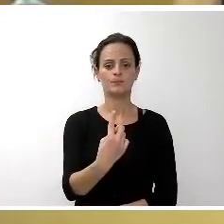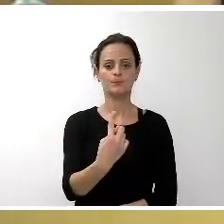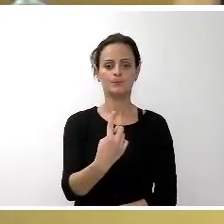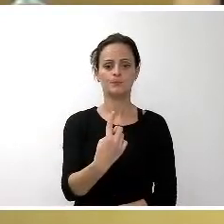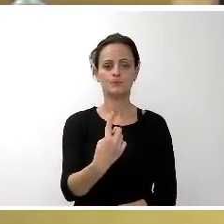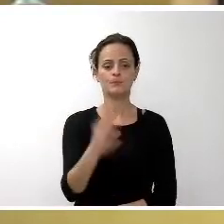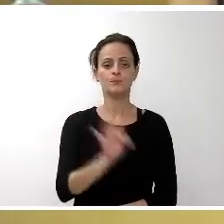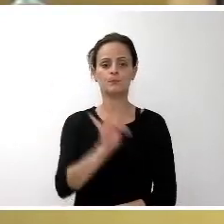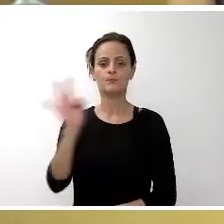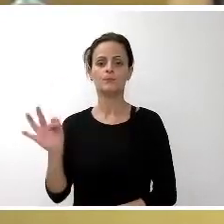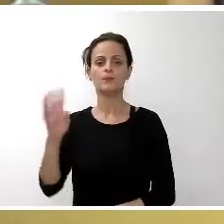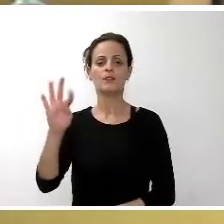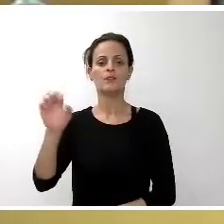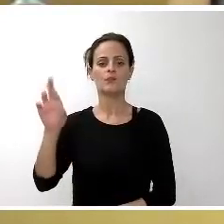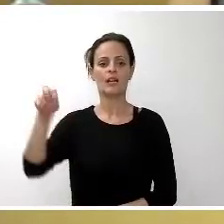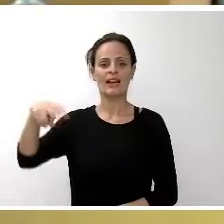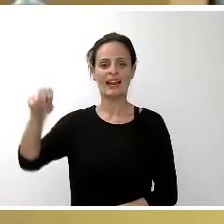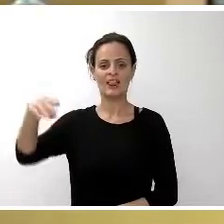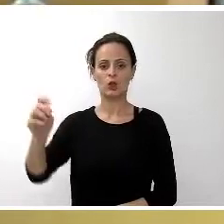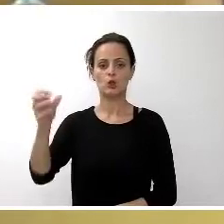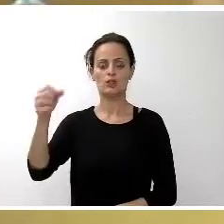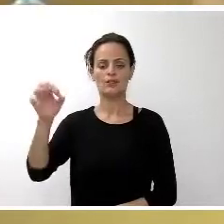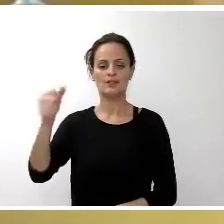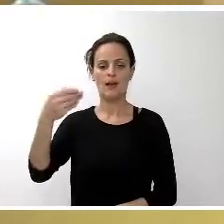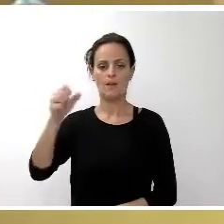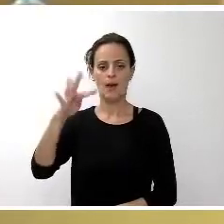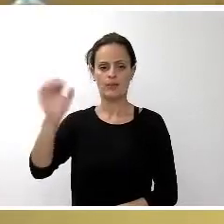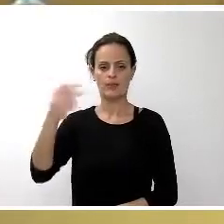palabra don Fernando Zabaté, portavoz del Grupo Podemos.